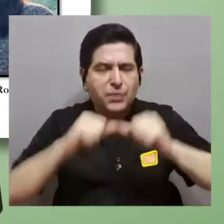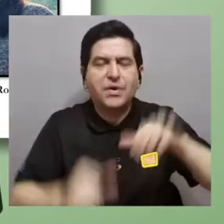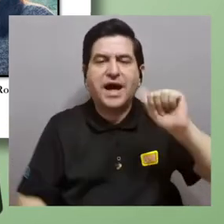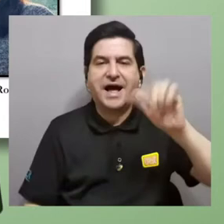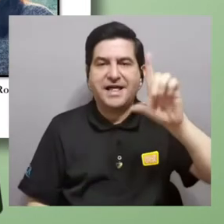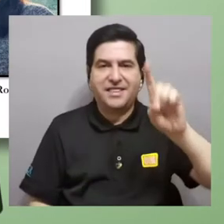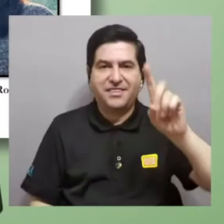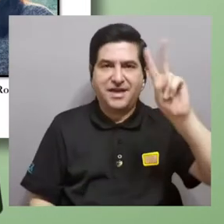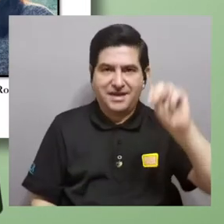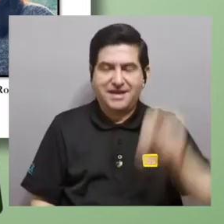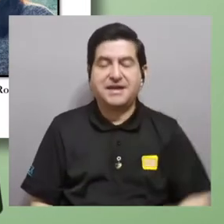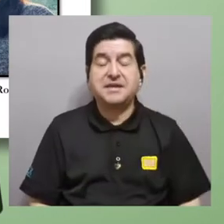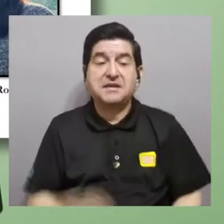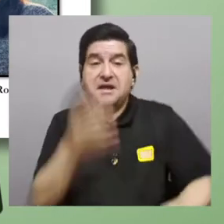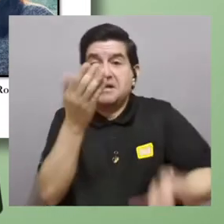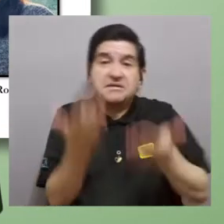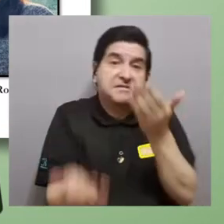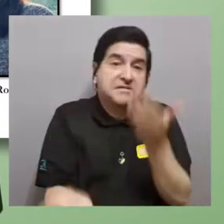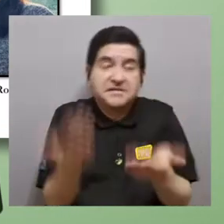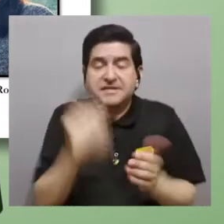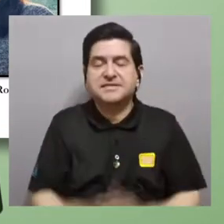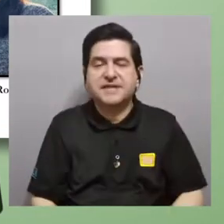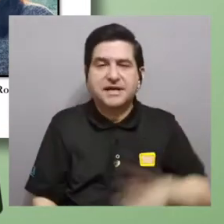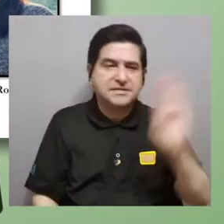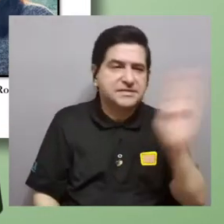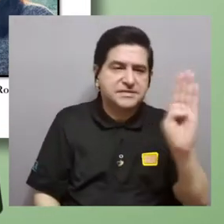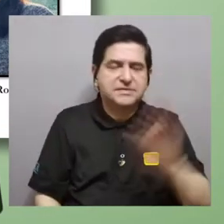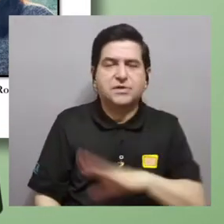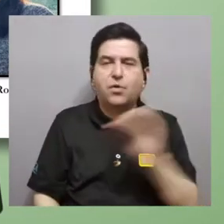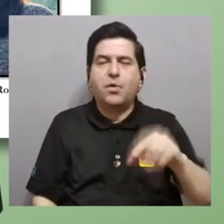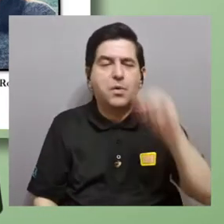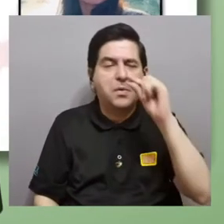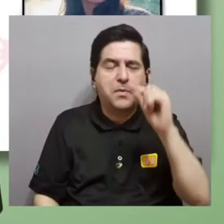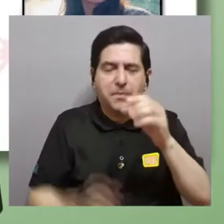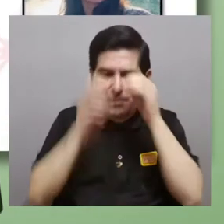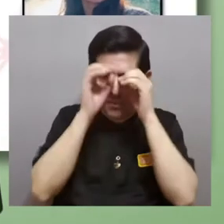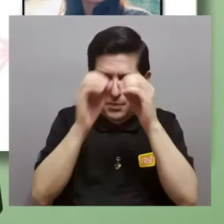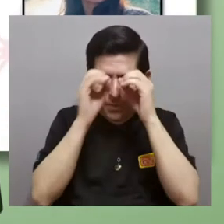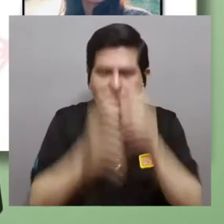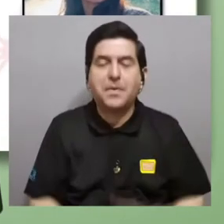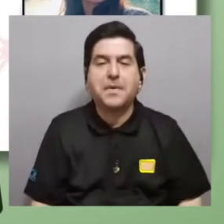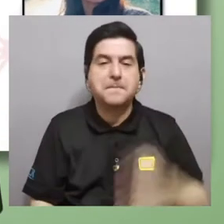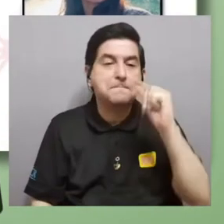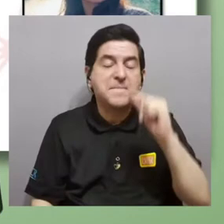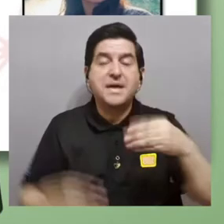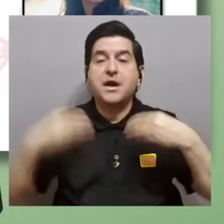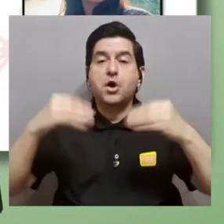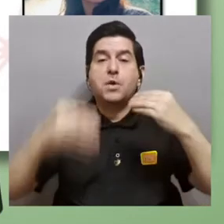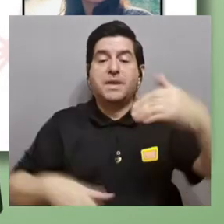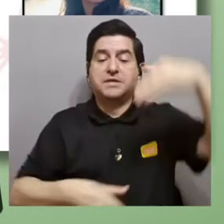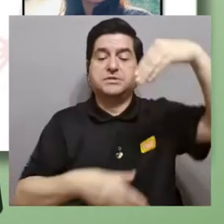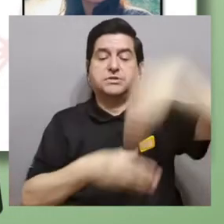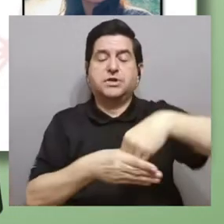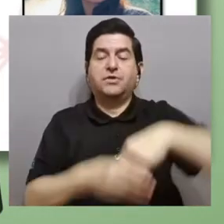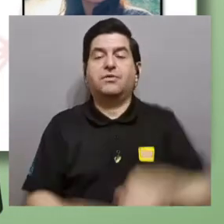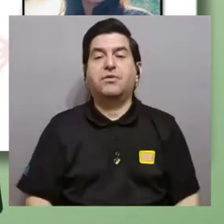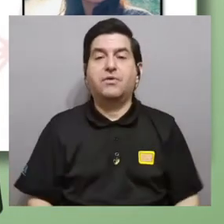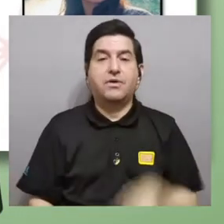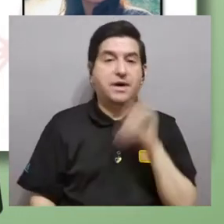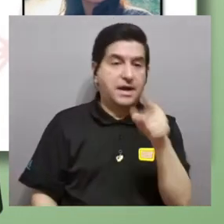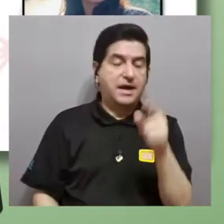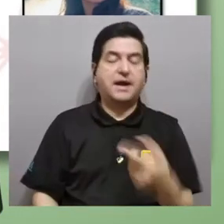secuenciación, el ADN de los posibles bacterias y microorganismos que los microplásticos tienen.